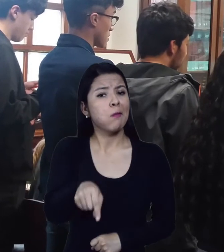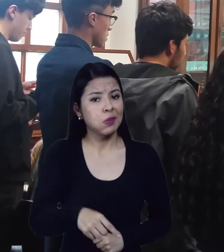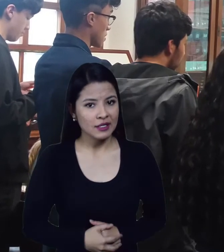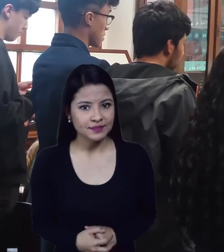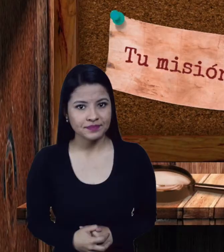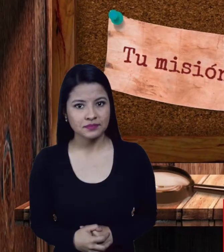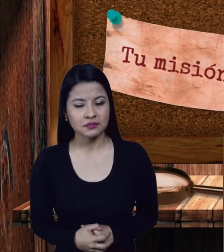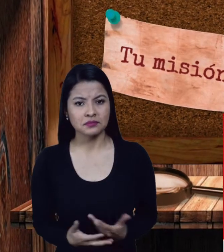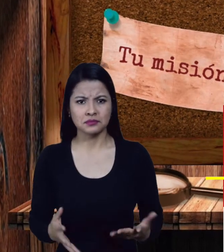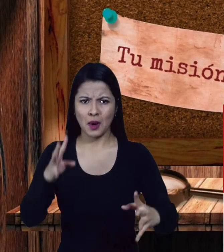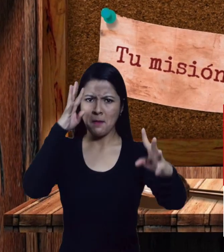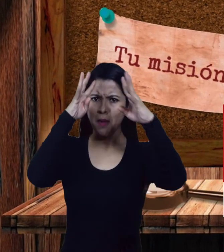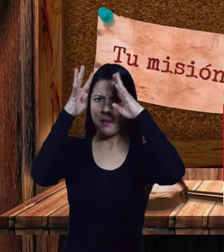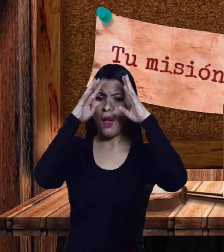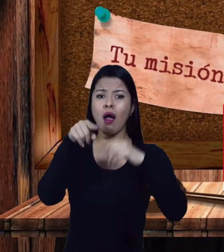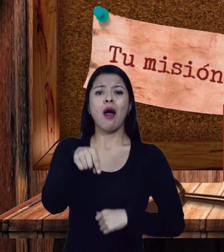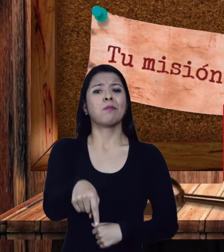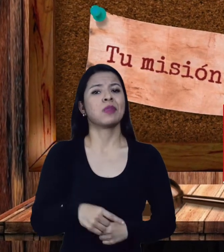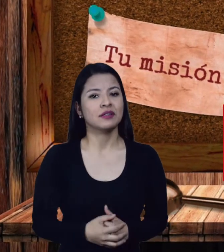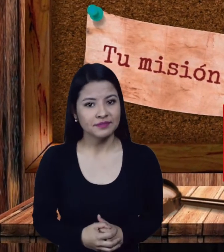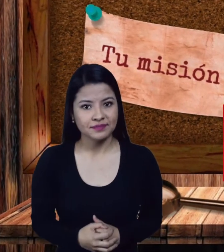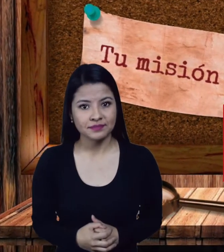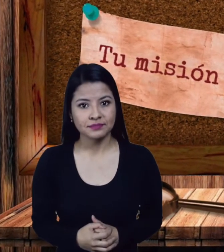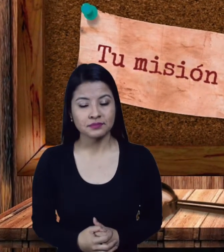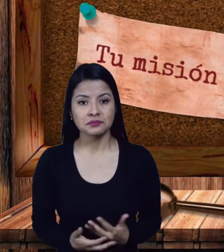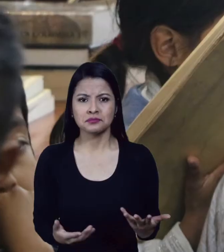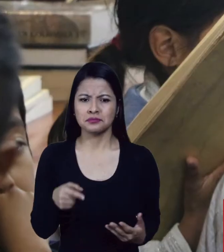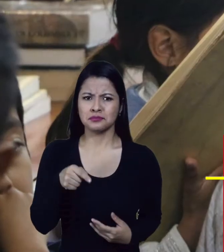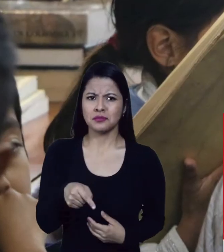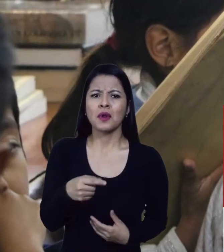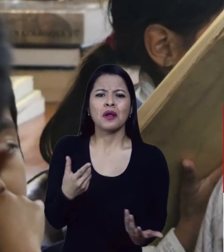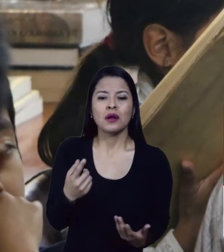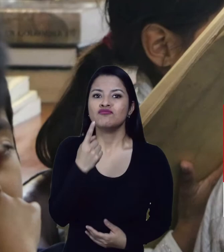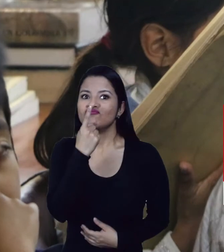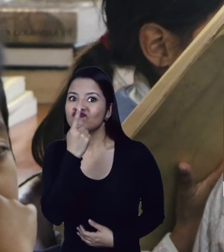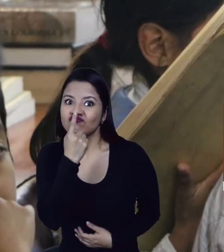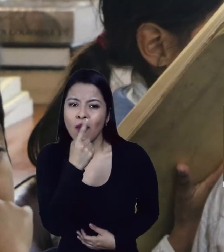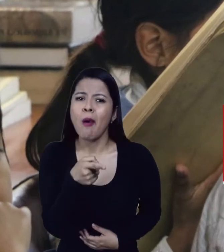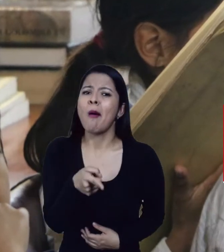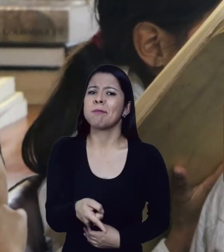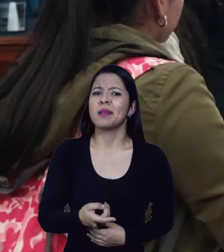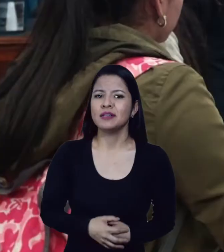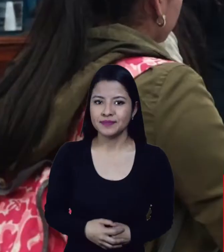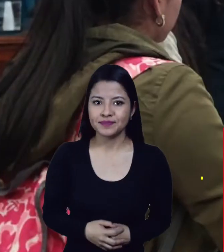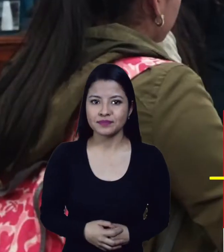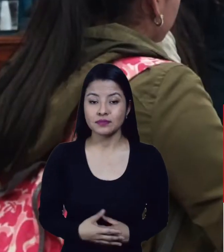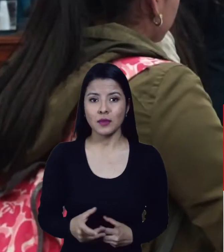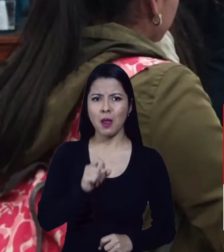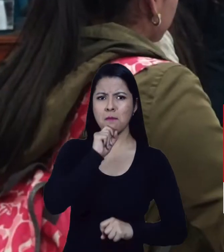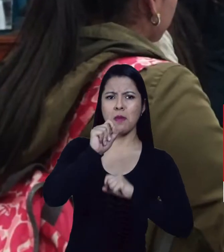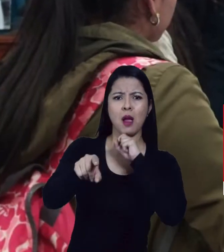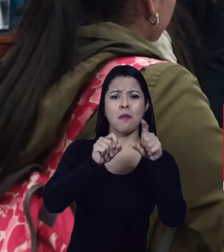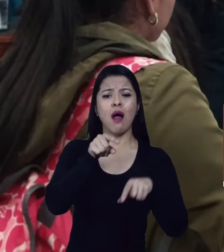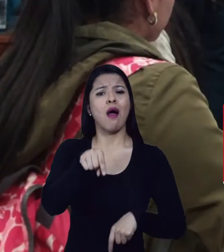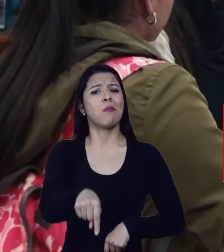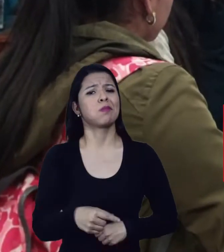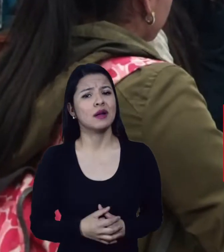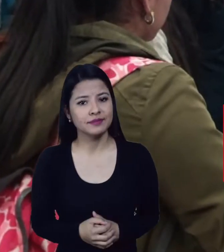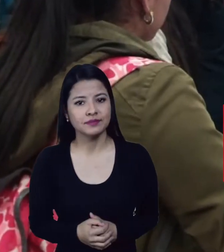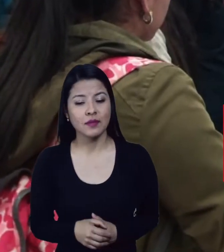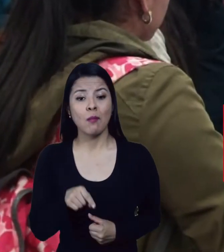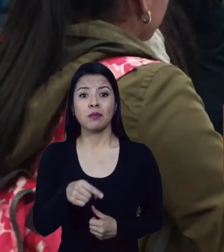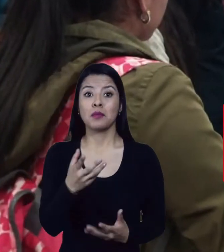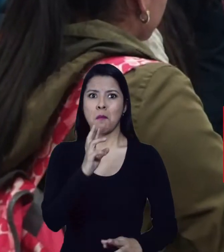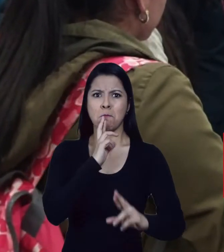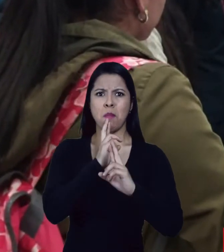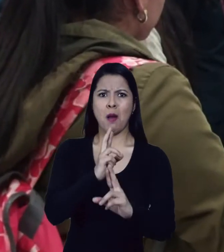la creatividad, para la curiosidad, para hacer preguntas, para responder,